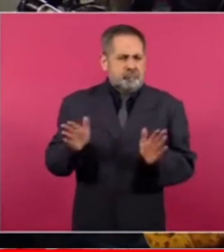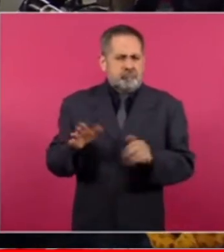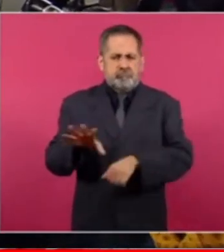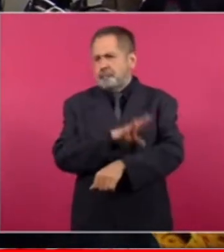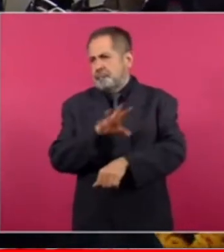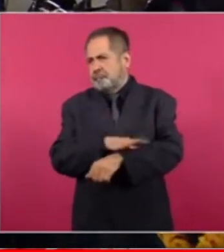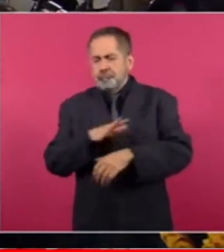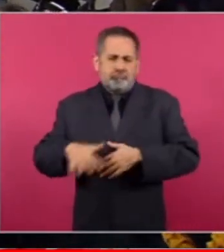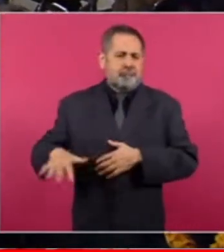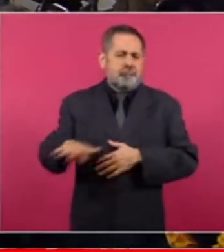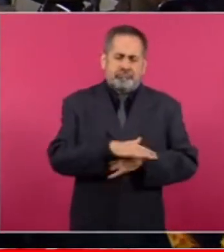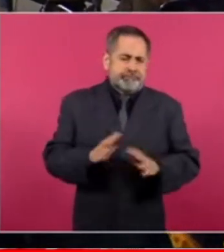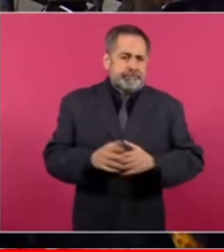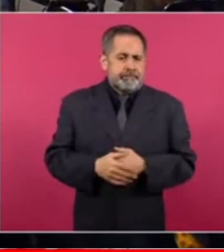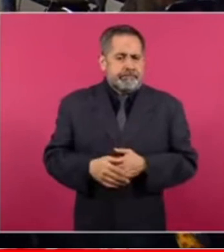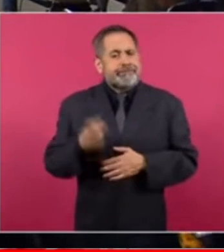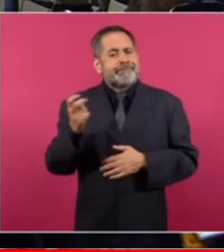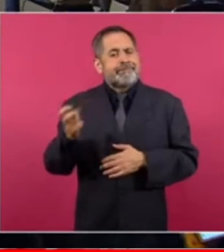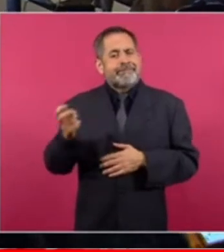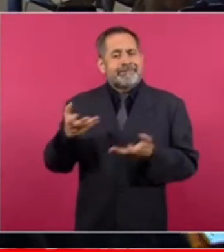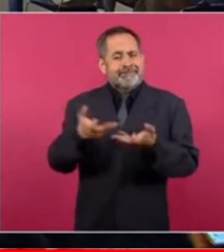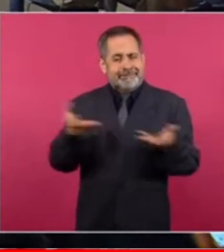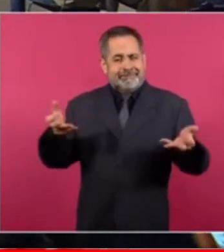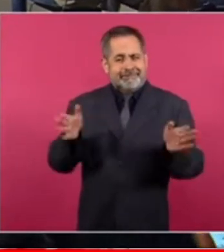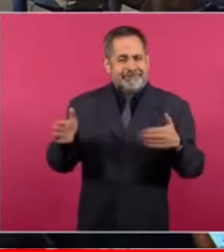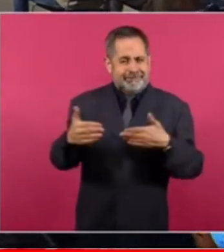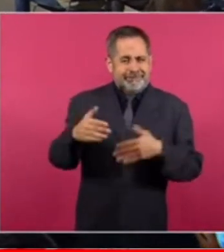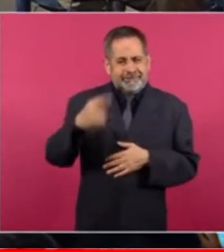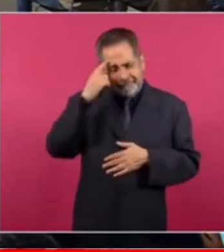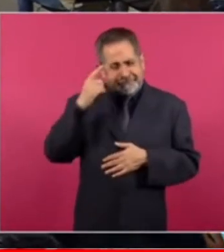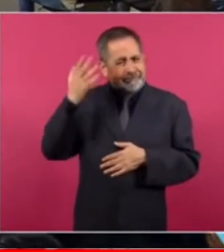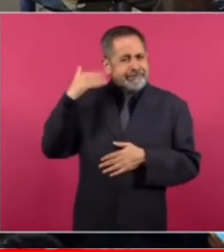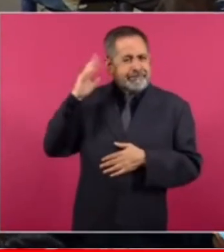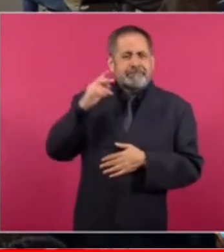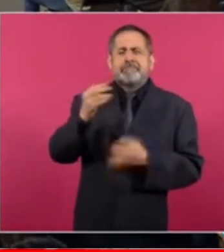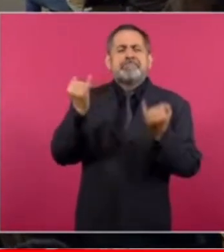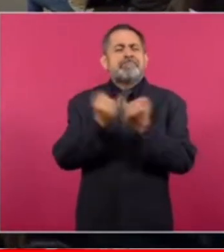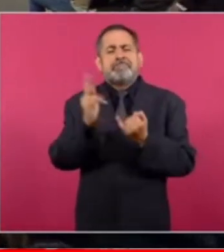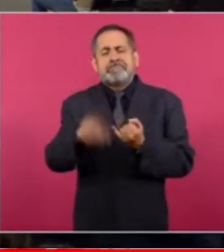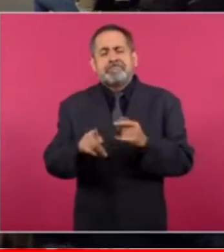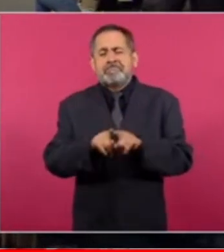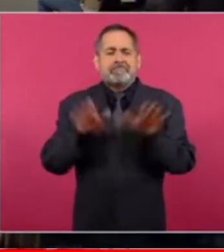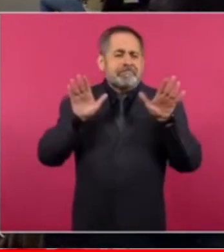son los terrenos es como lo del avión presidencial